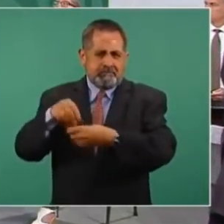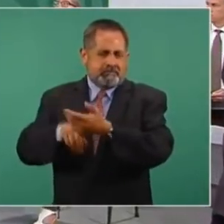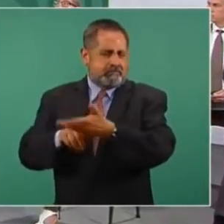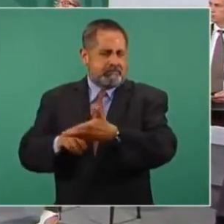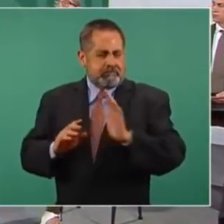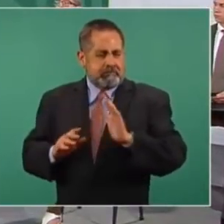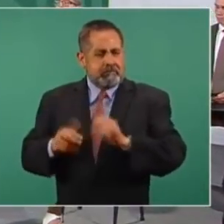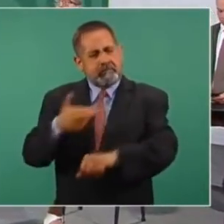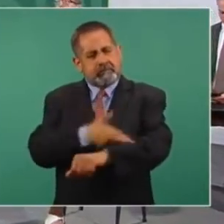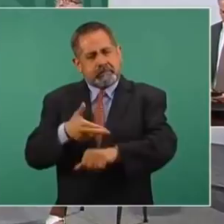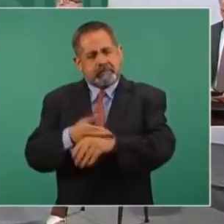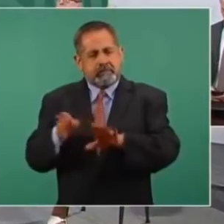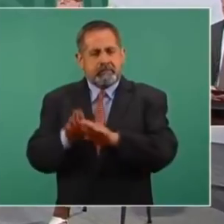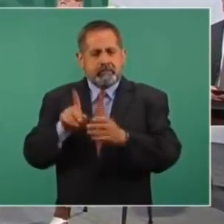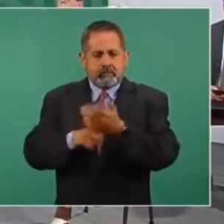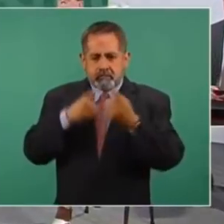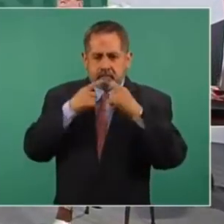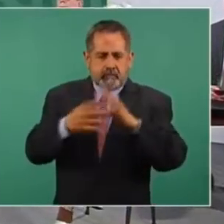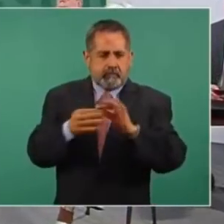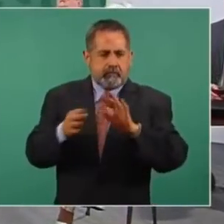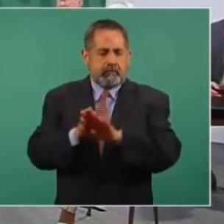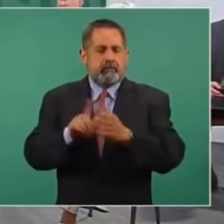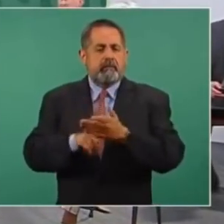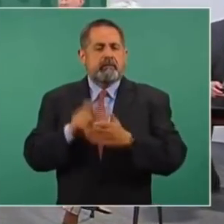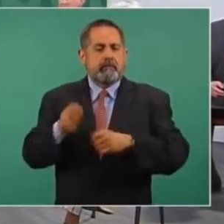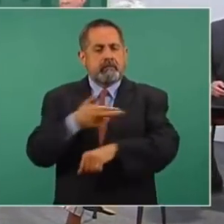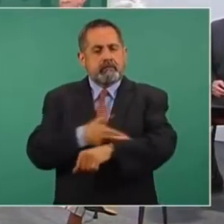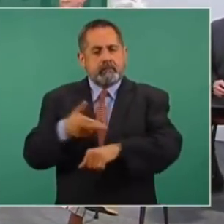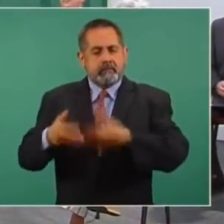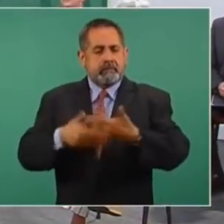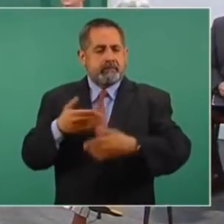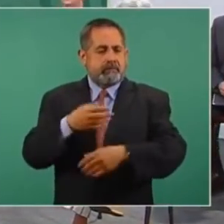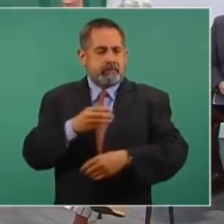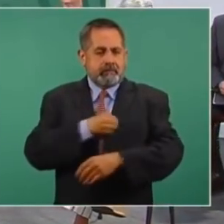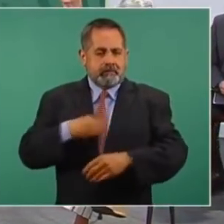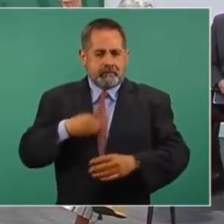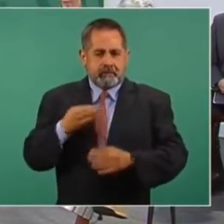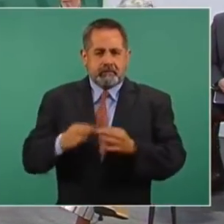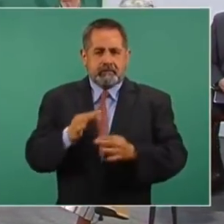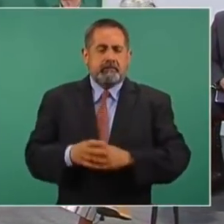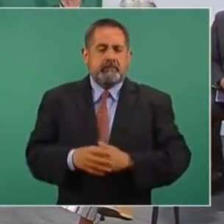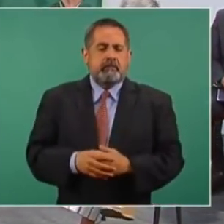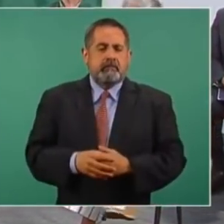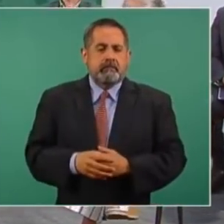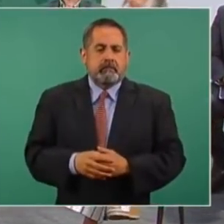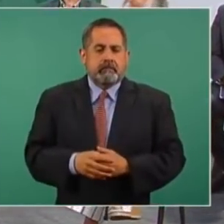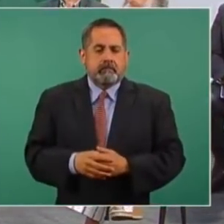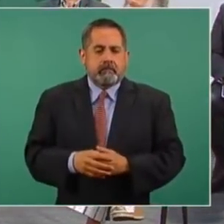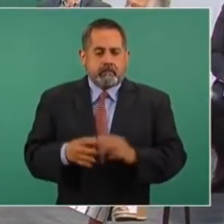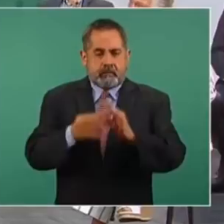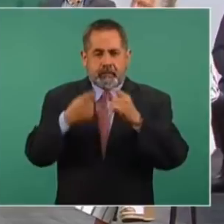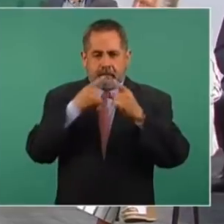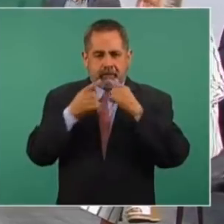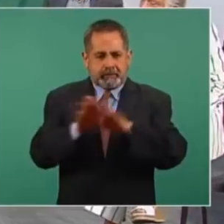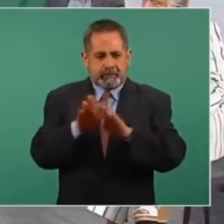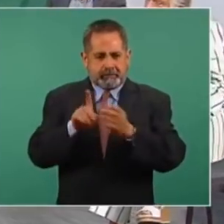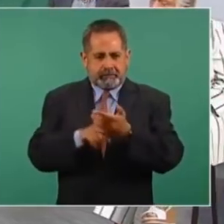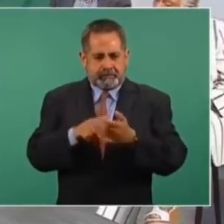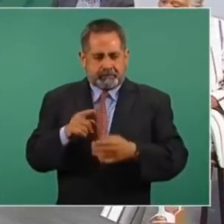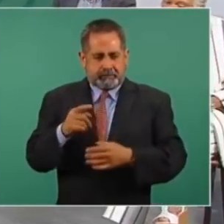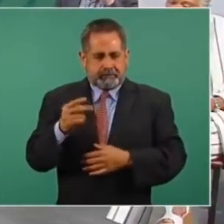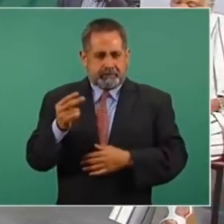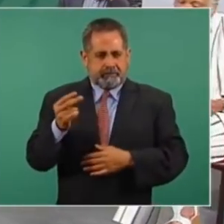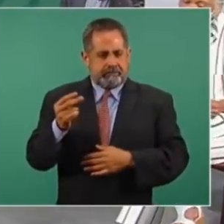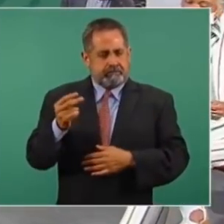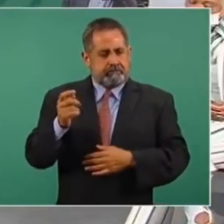y procedimientos legales que se tienen que cumplir. Sí se va por la vía